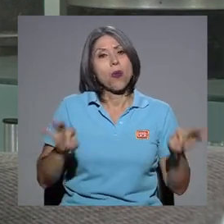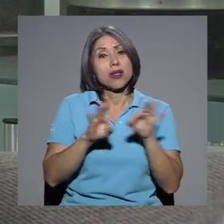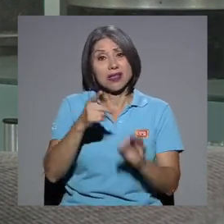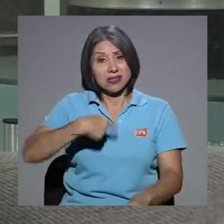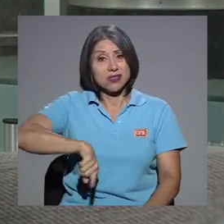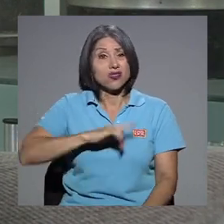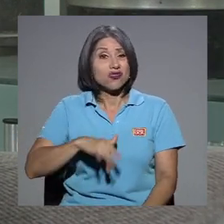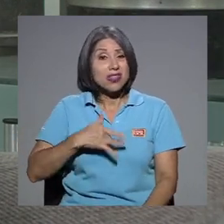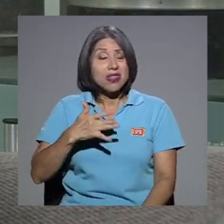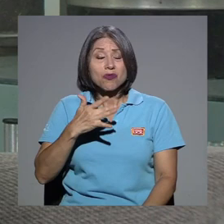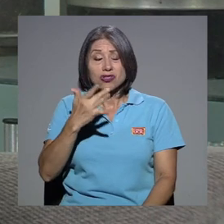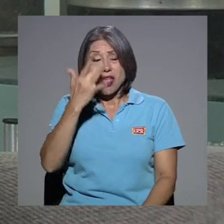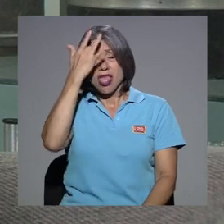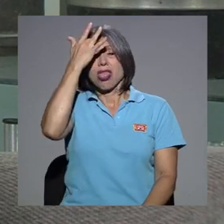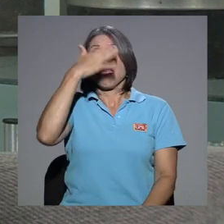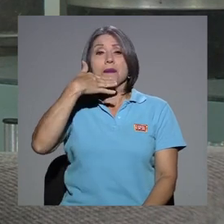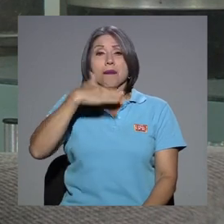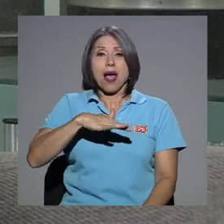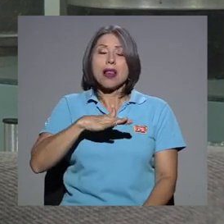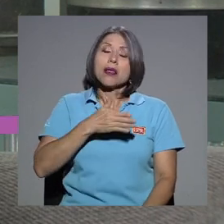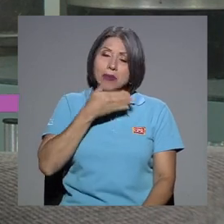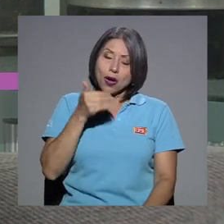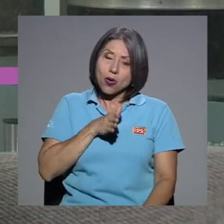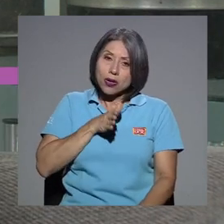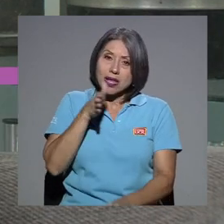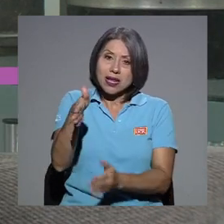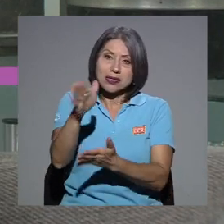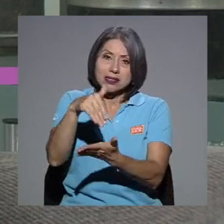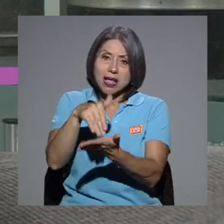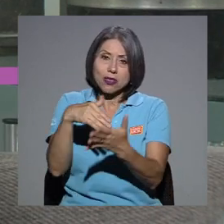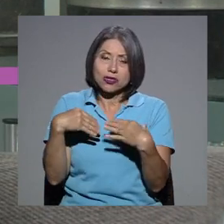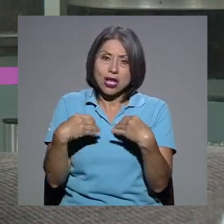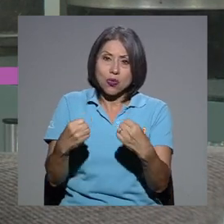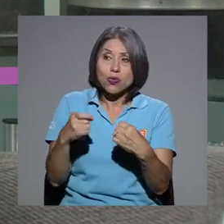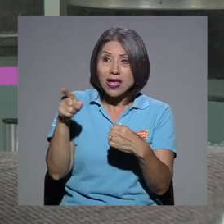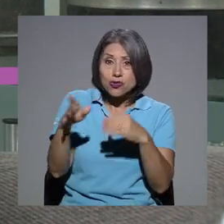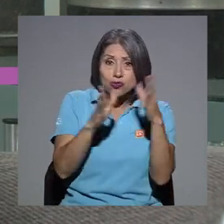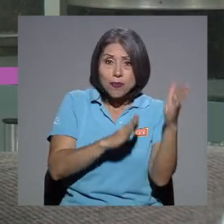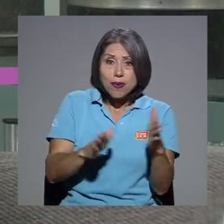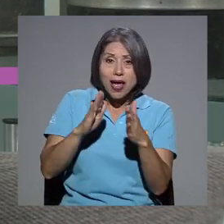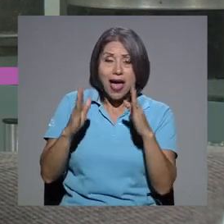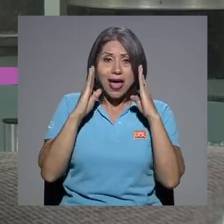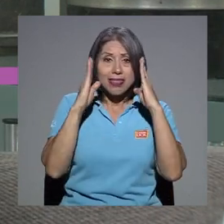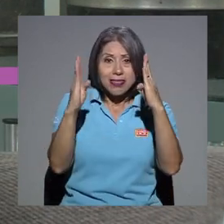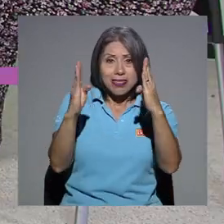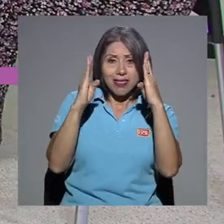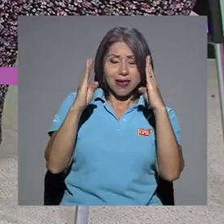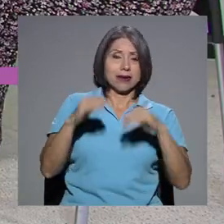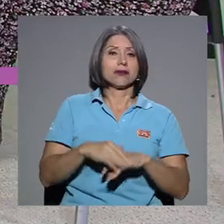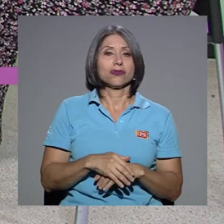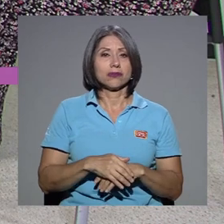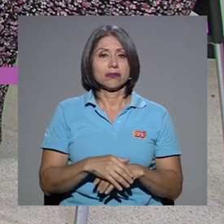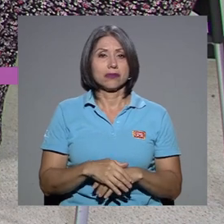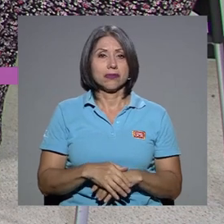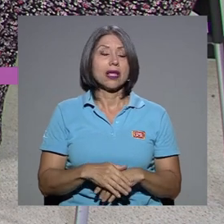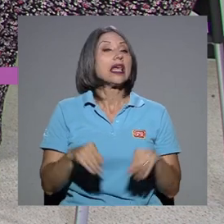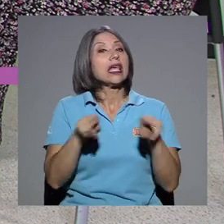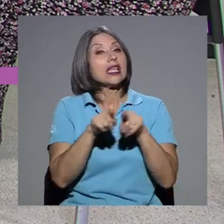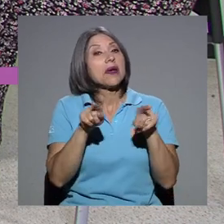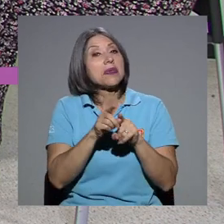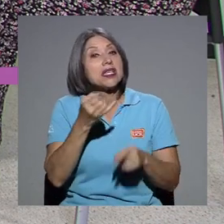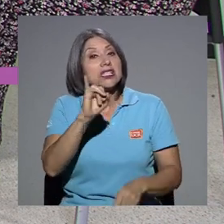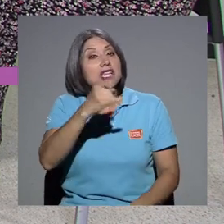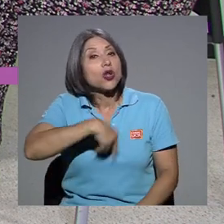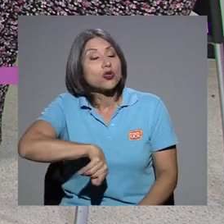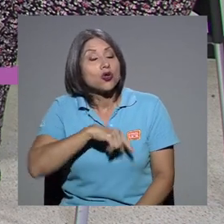si nos sentimos mal, sí lleguemos a los centros de salud que están preparados para atendernos. Y por último también, si tomamos